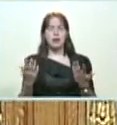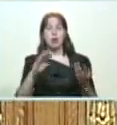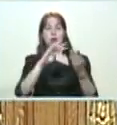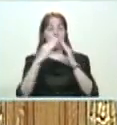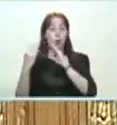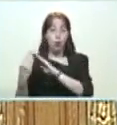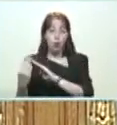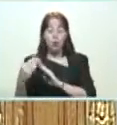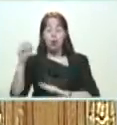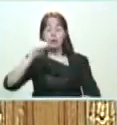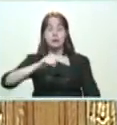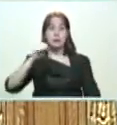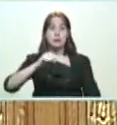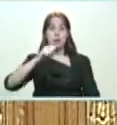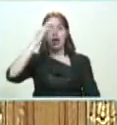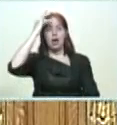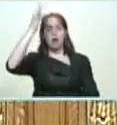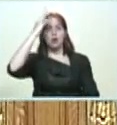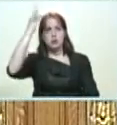Correcto. Tenemos los consejos.